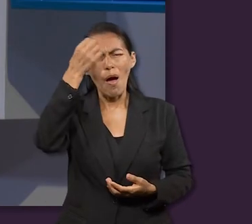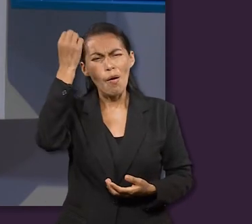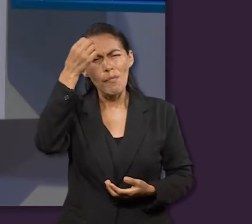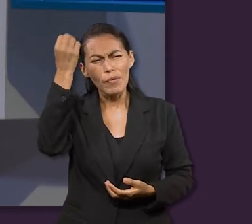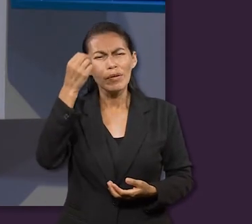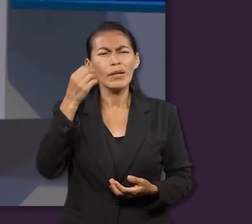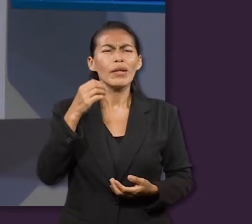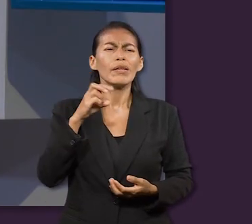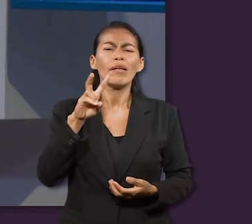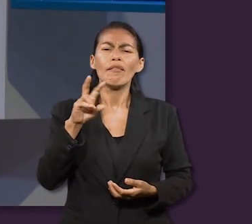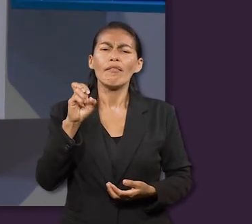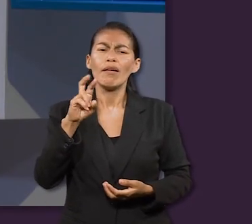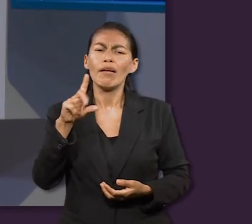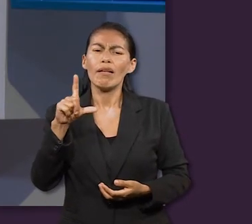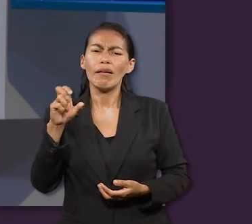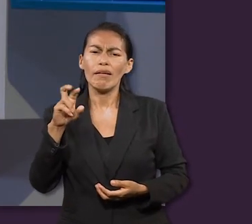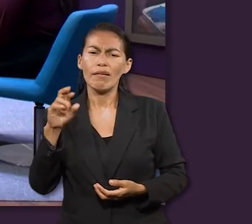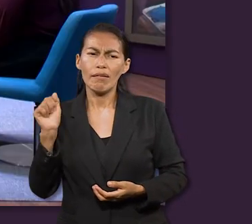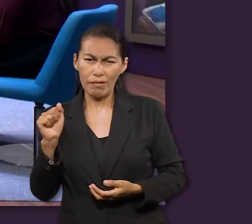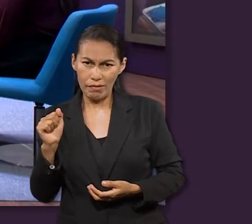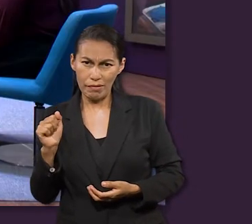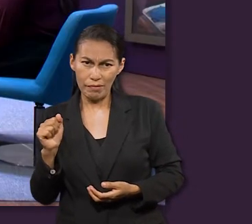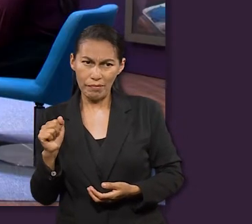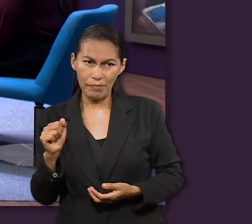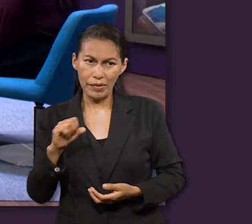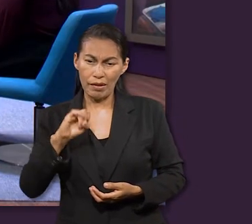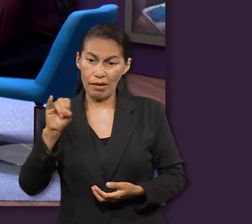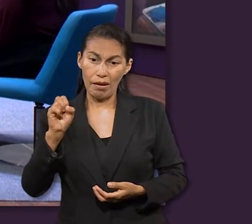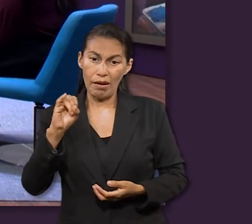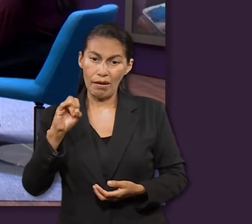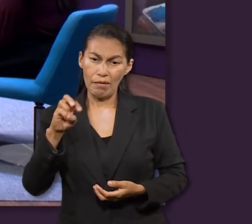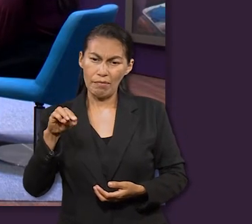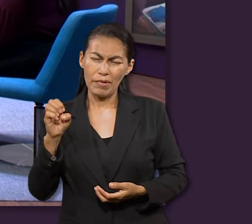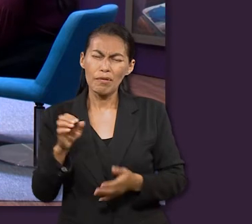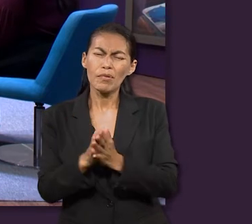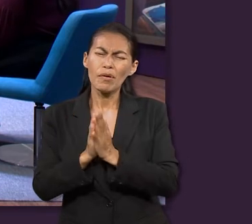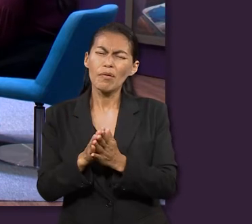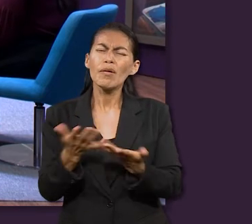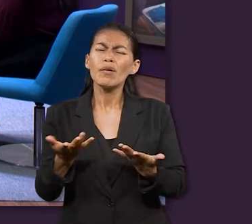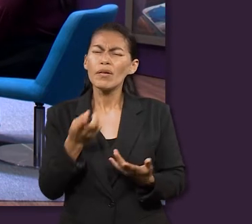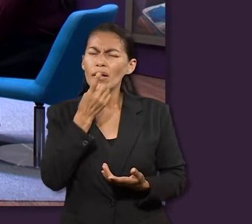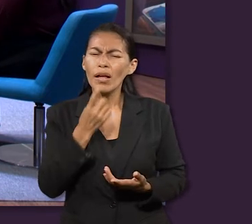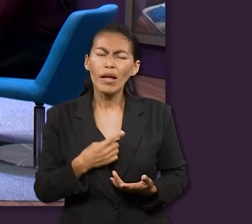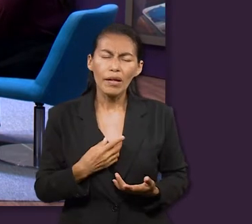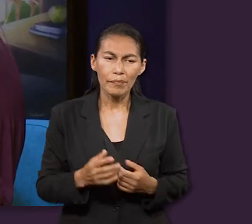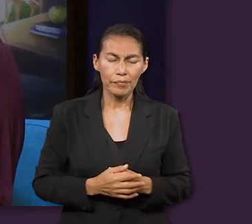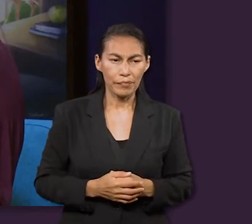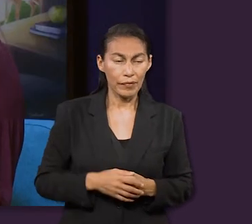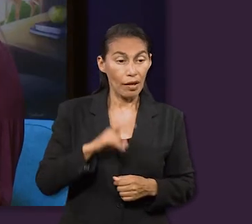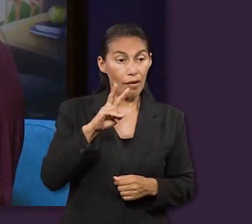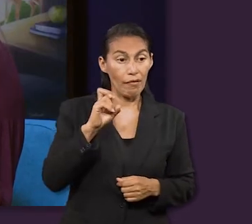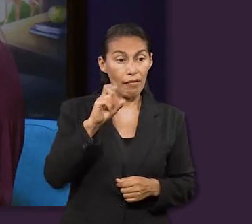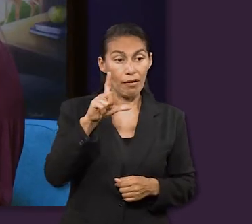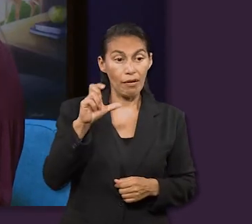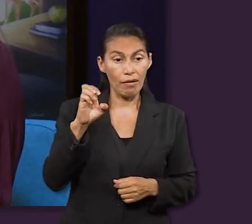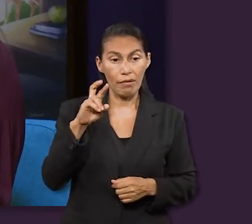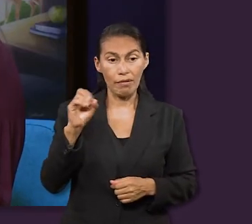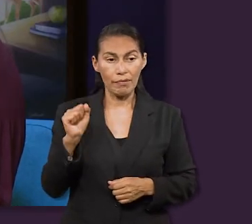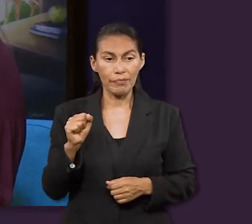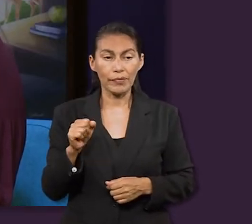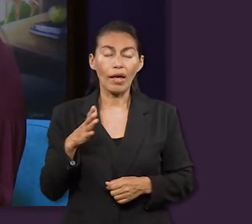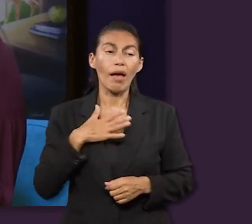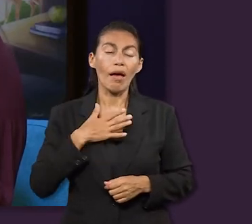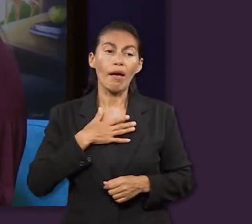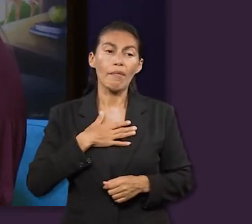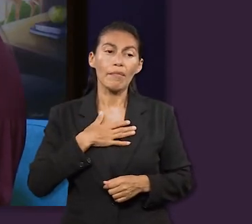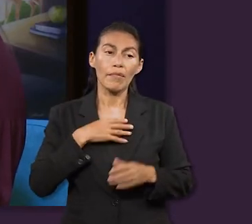Jaime sobre el mensaje que Pedro tiene para nosotros en estos versículos. Así que, Valeria. Bueno, a mí me gustó mucho el